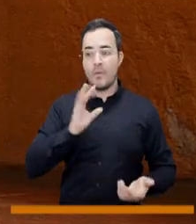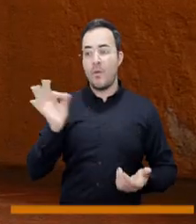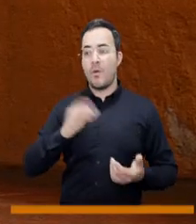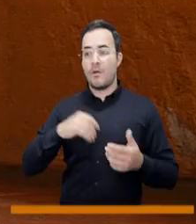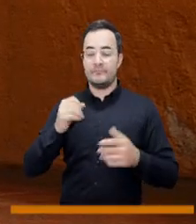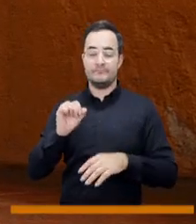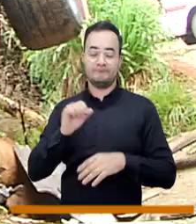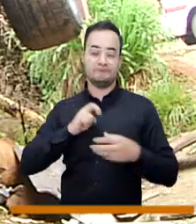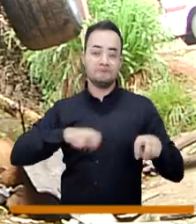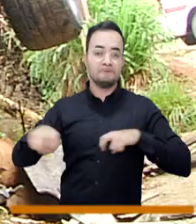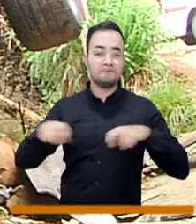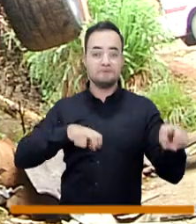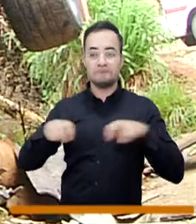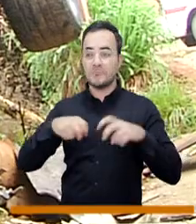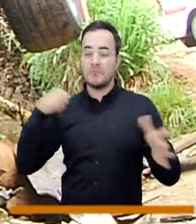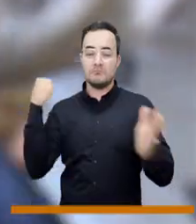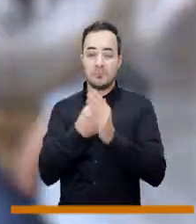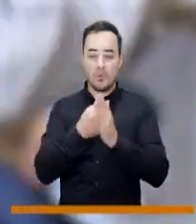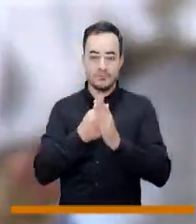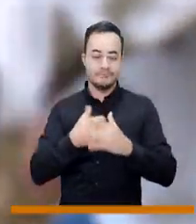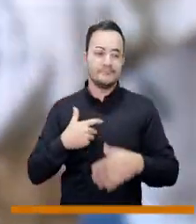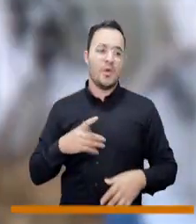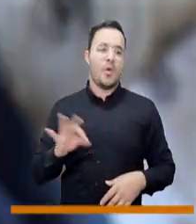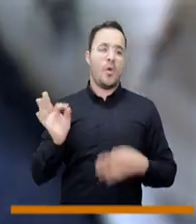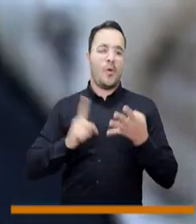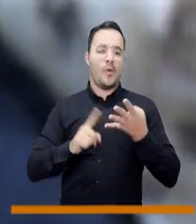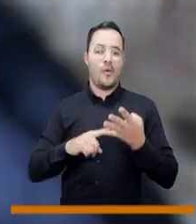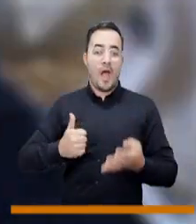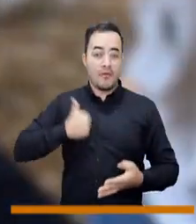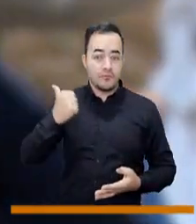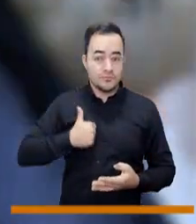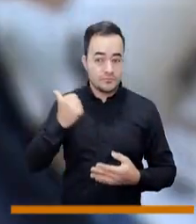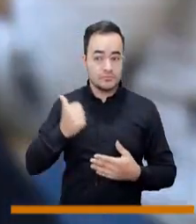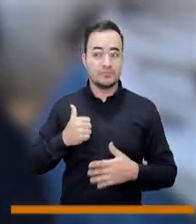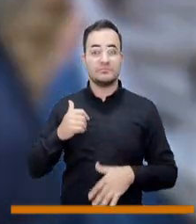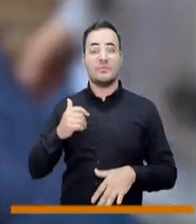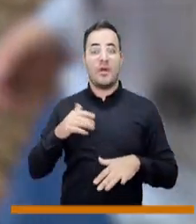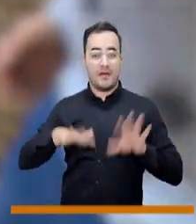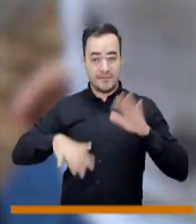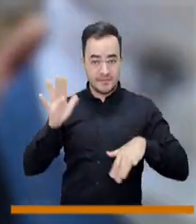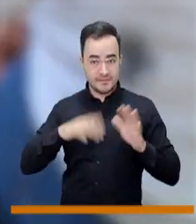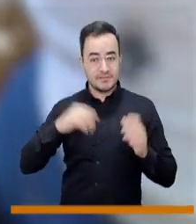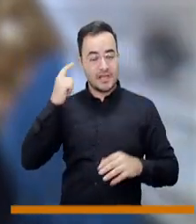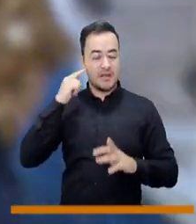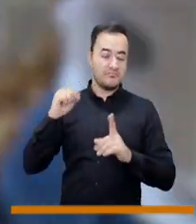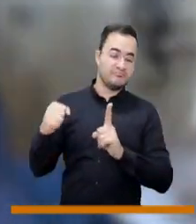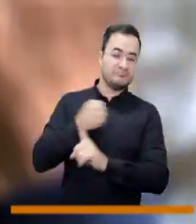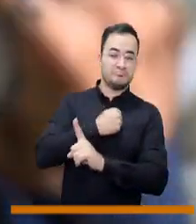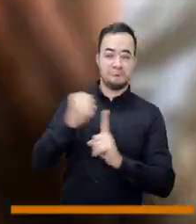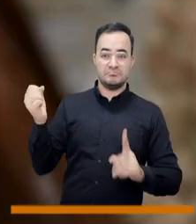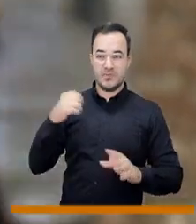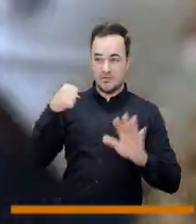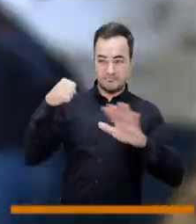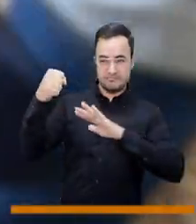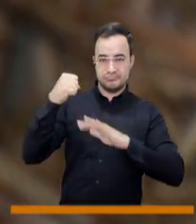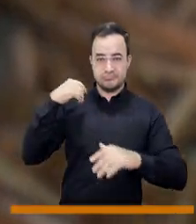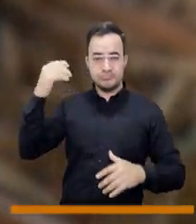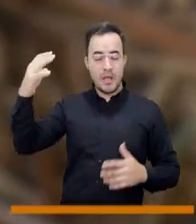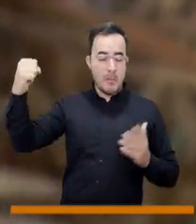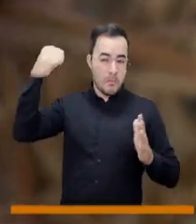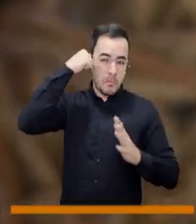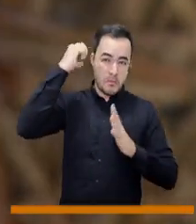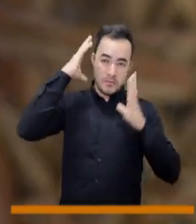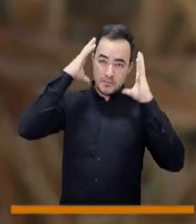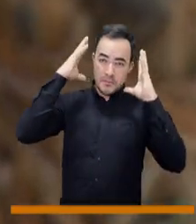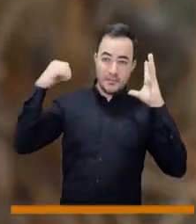accidentes de tránsito, los golpes por violencia o abuso, que también es un tema que pensamos que no es importante en el tema de los